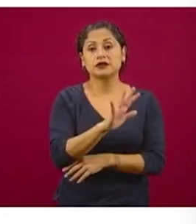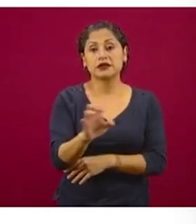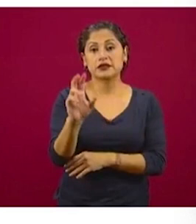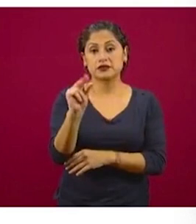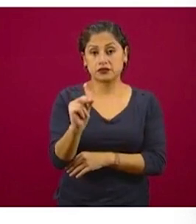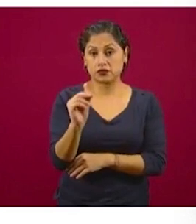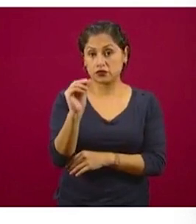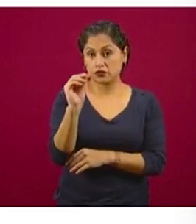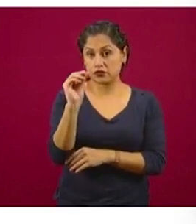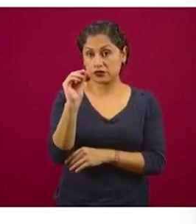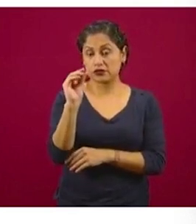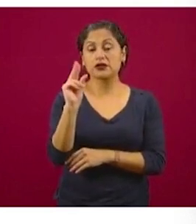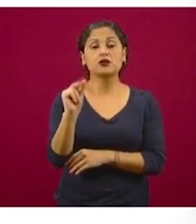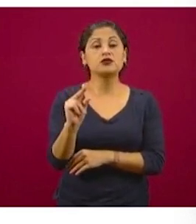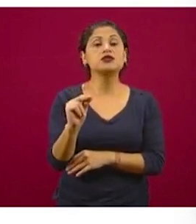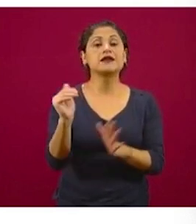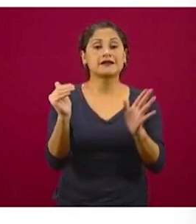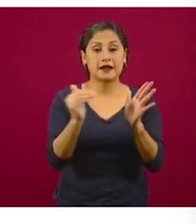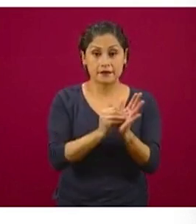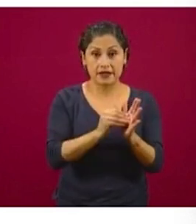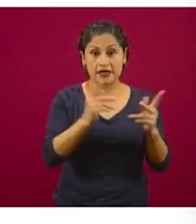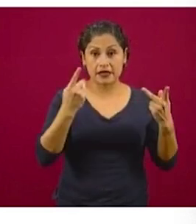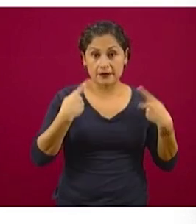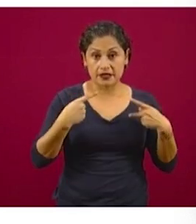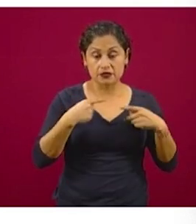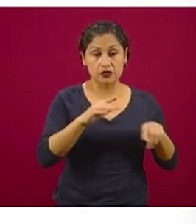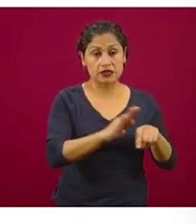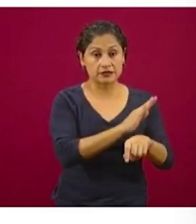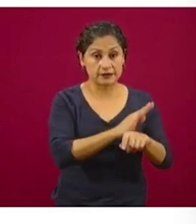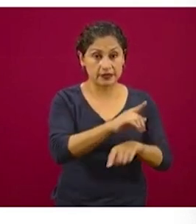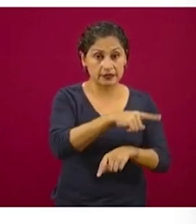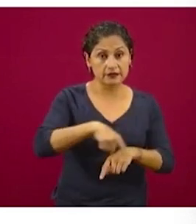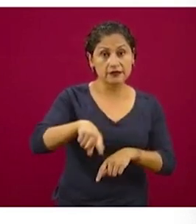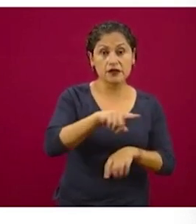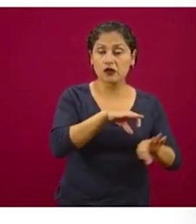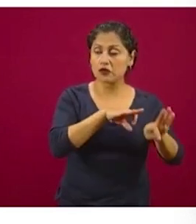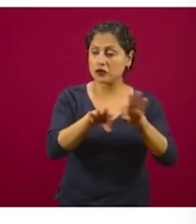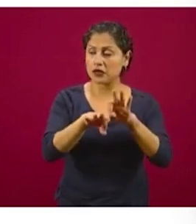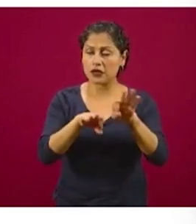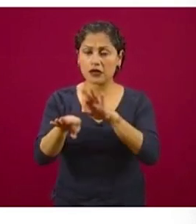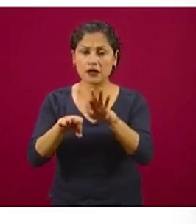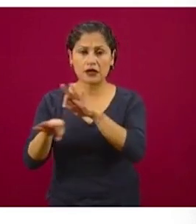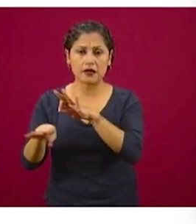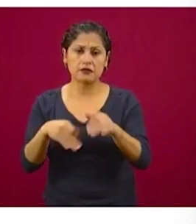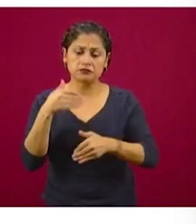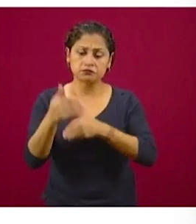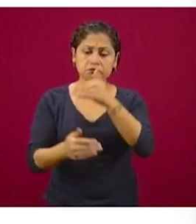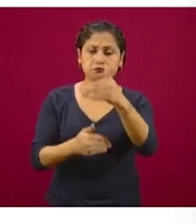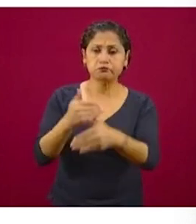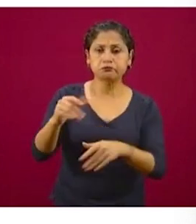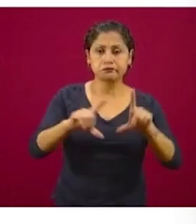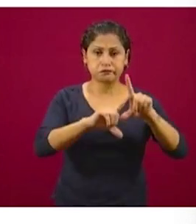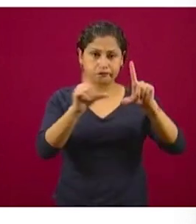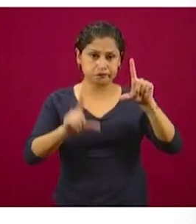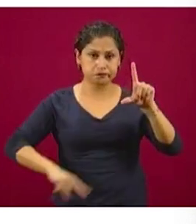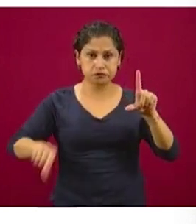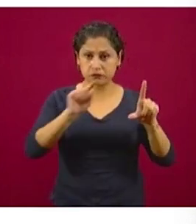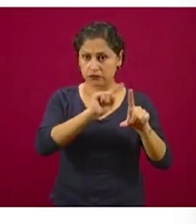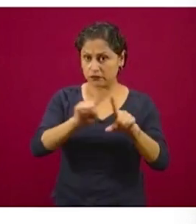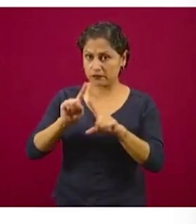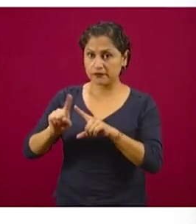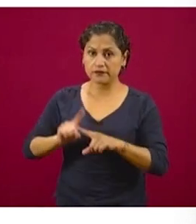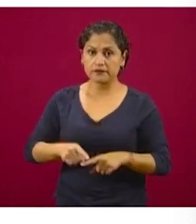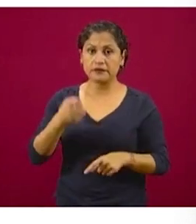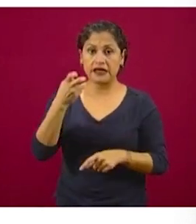beneficiarios de estas obras, de todos estos trabajos que se van a venir llevando a cabo. Y esto deja una